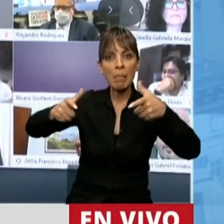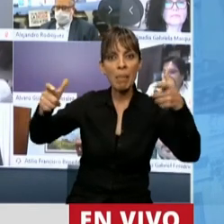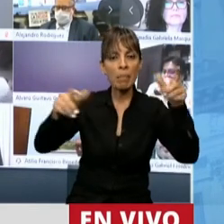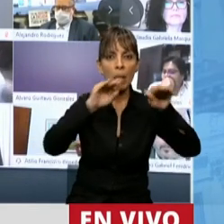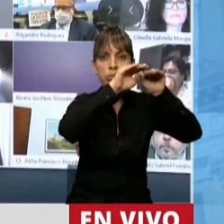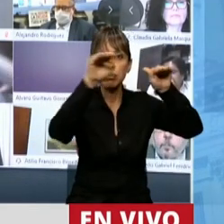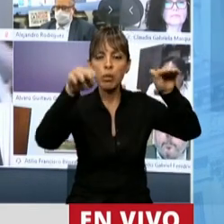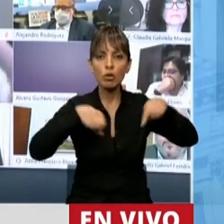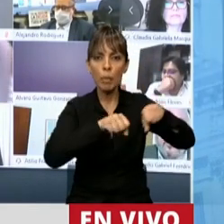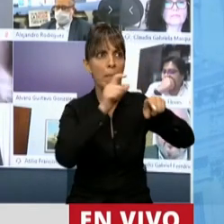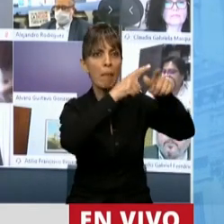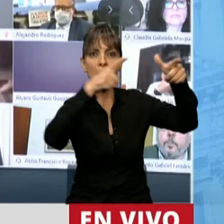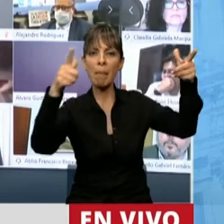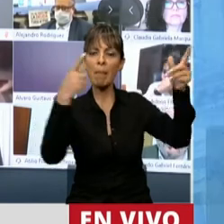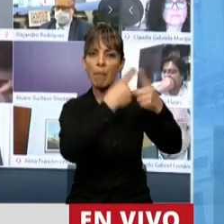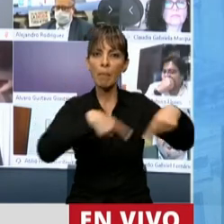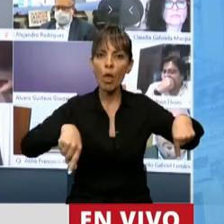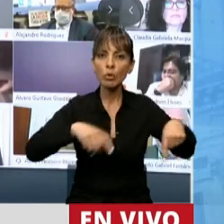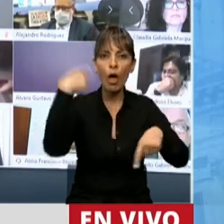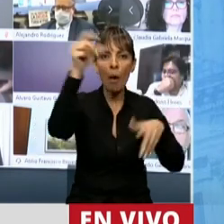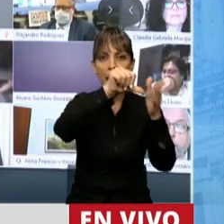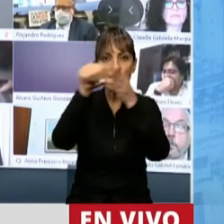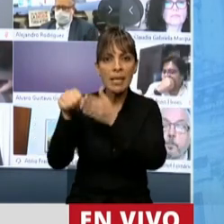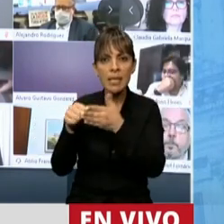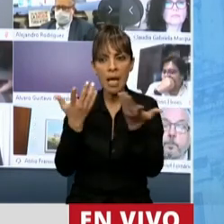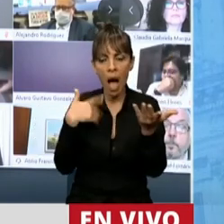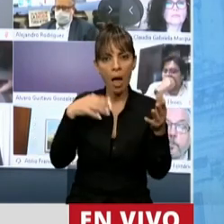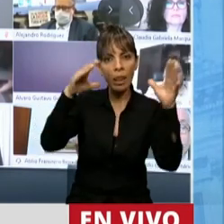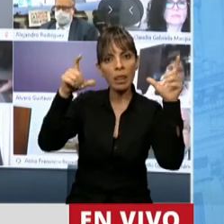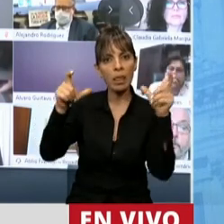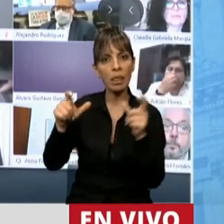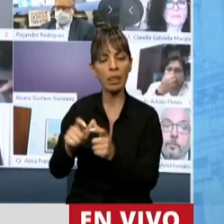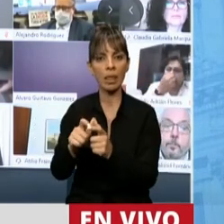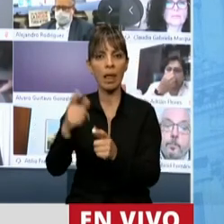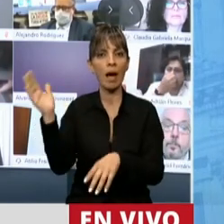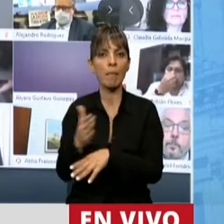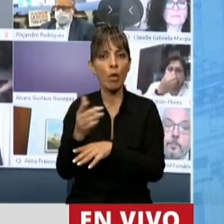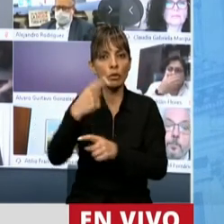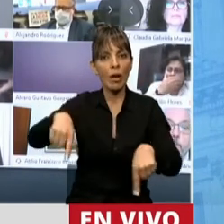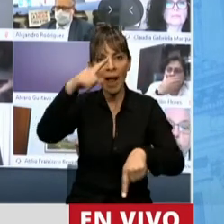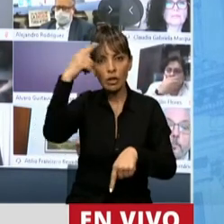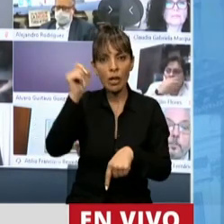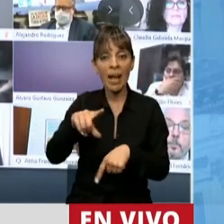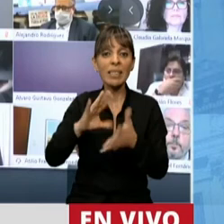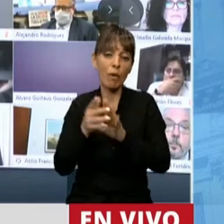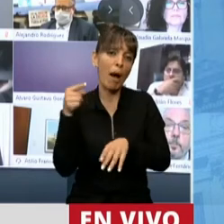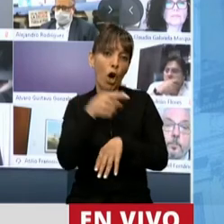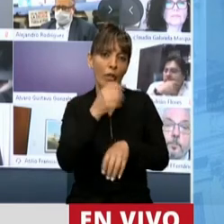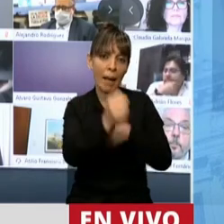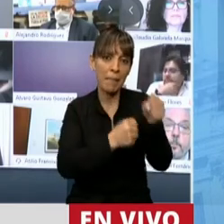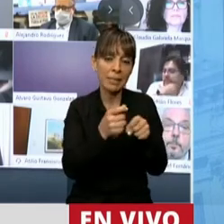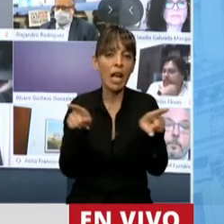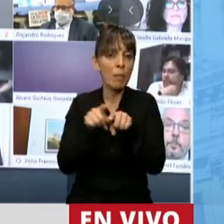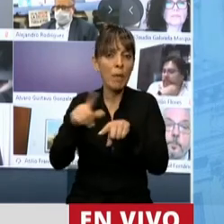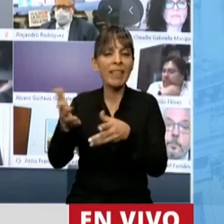gotas en los supermercados de los productos de la industria nacional. Mentalidad antiempresa es la que tuvo